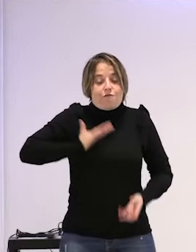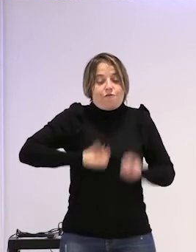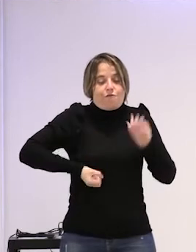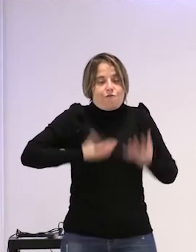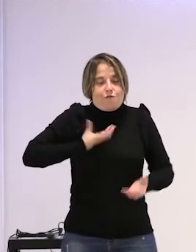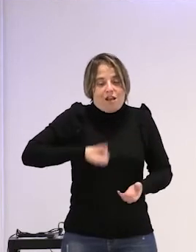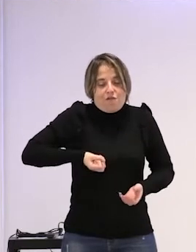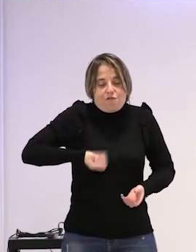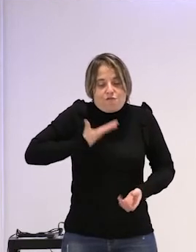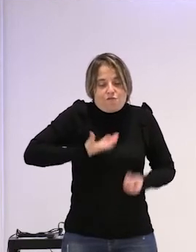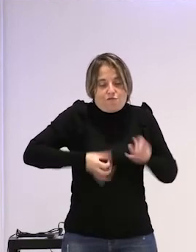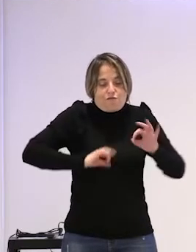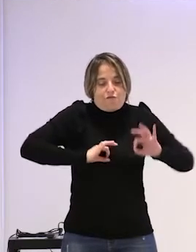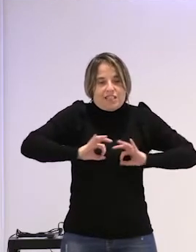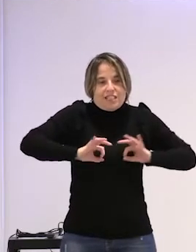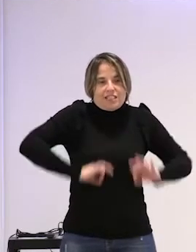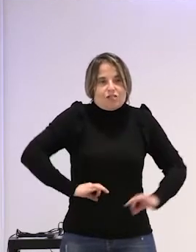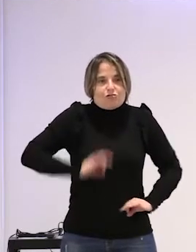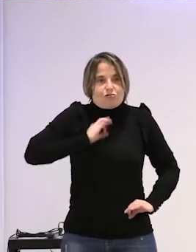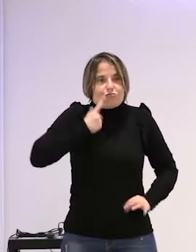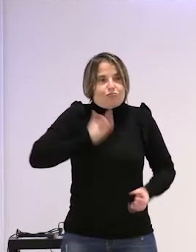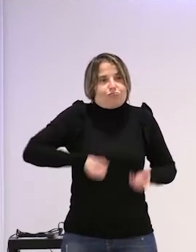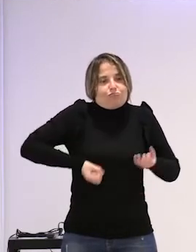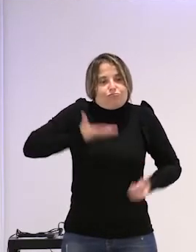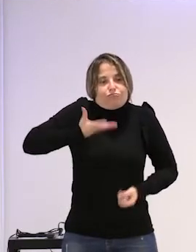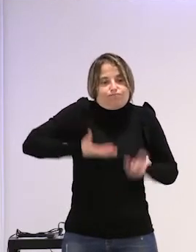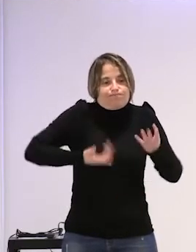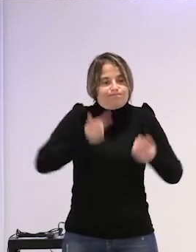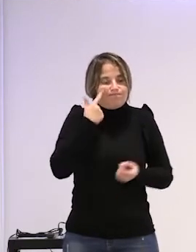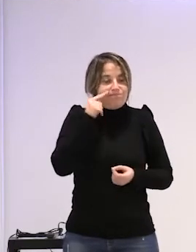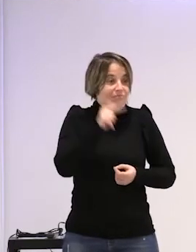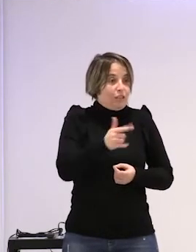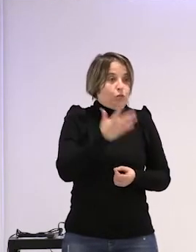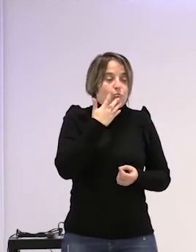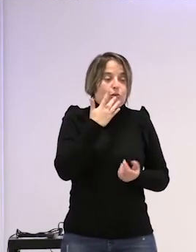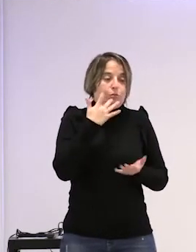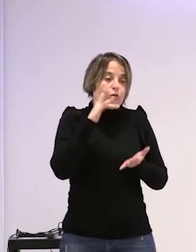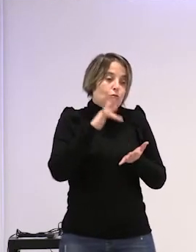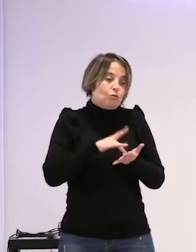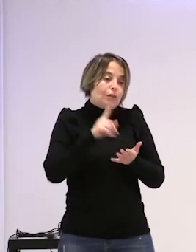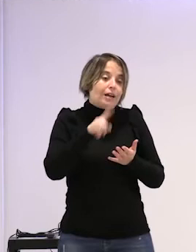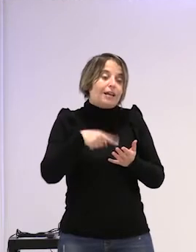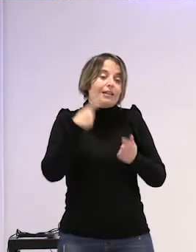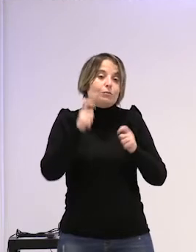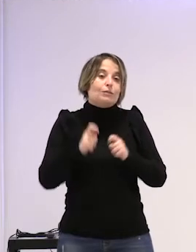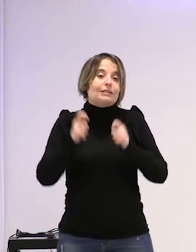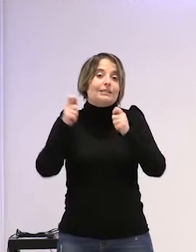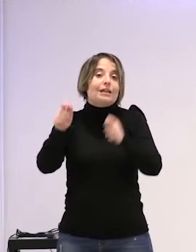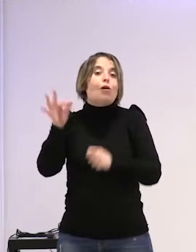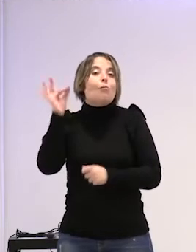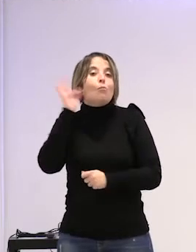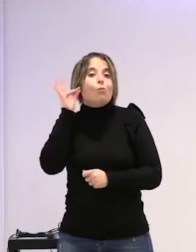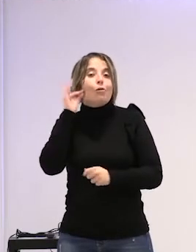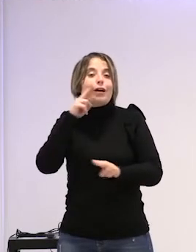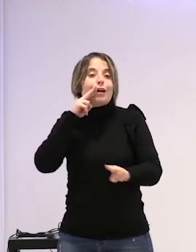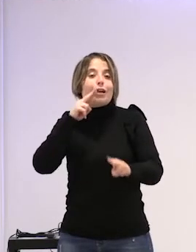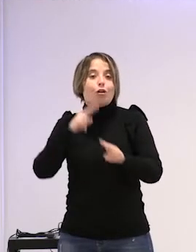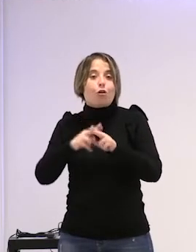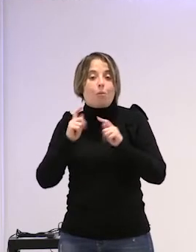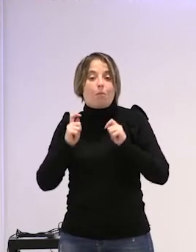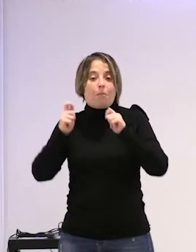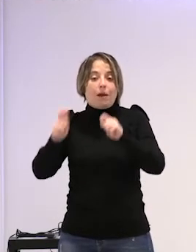digerir tanto sufrimiento eso le pasa eso la que llamaremos malabarista ¿no? porque